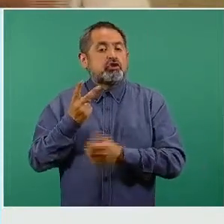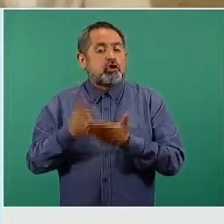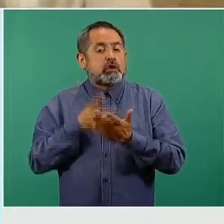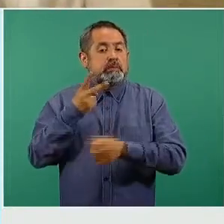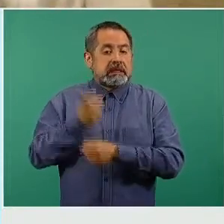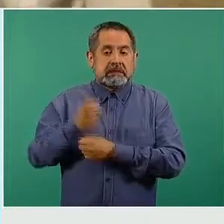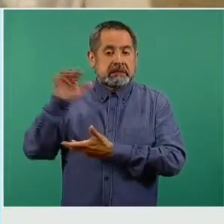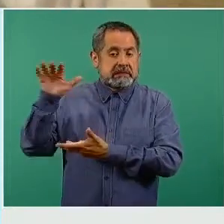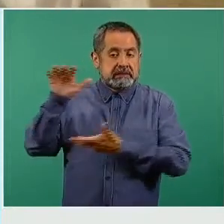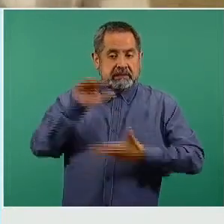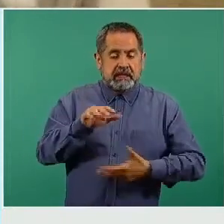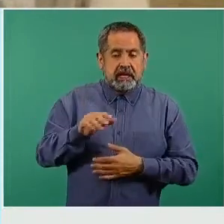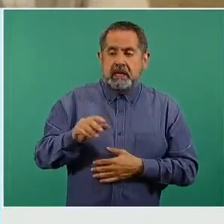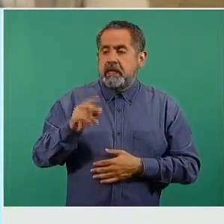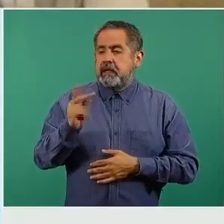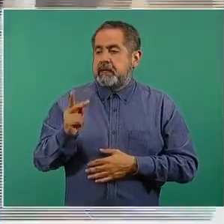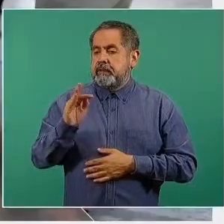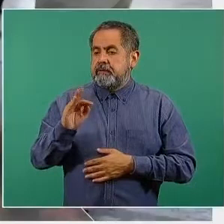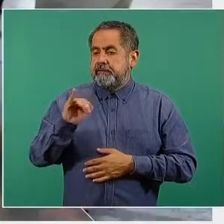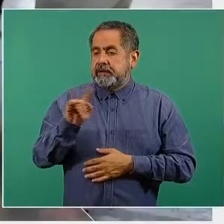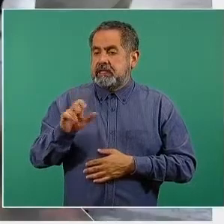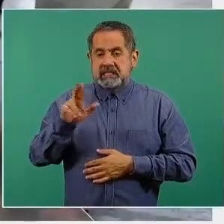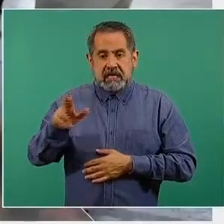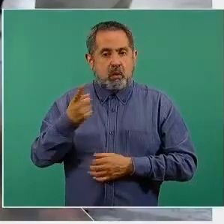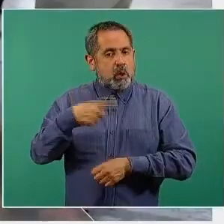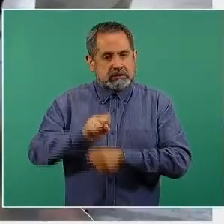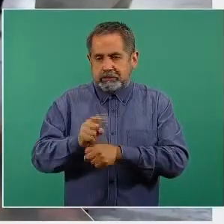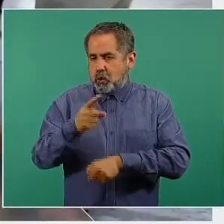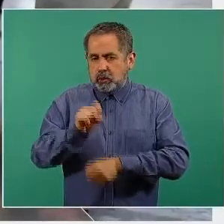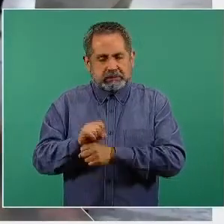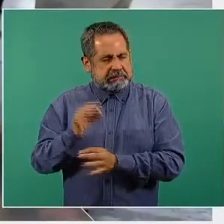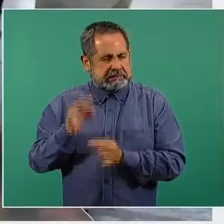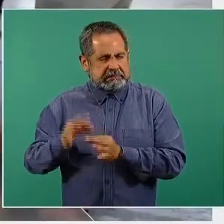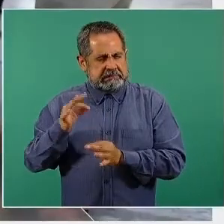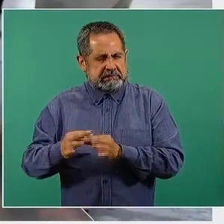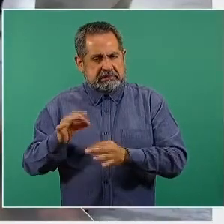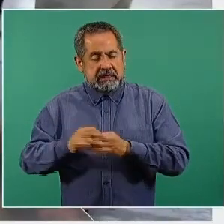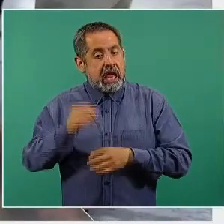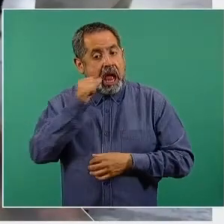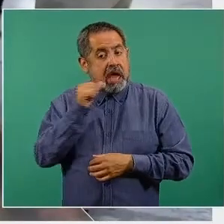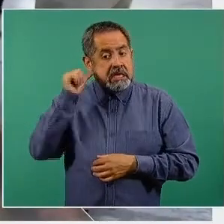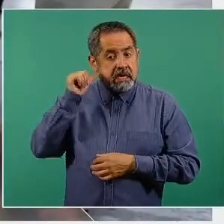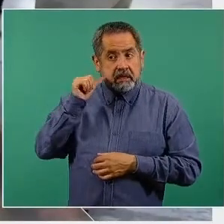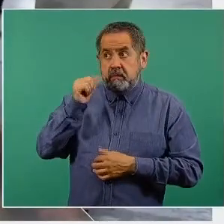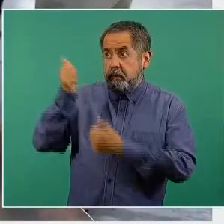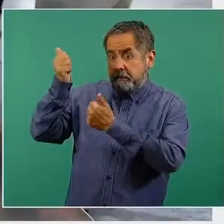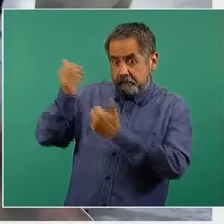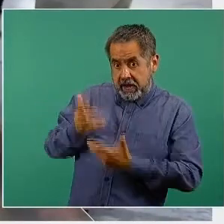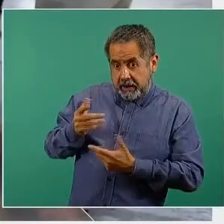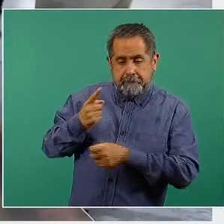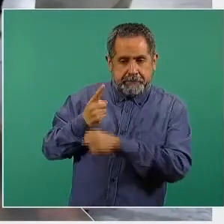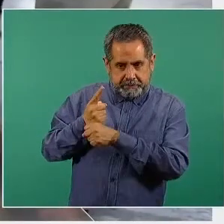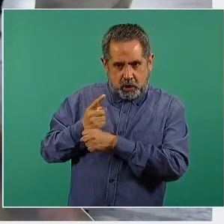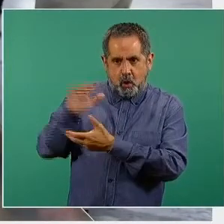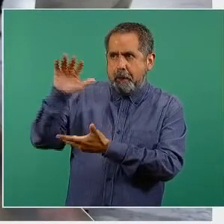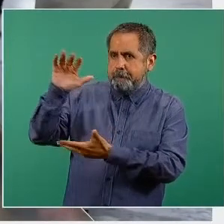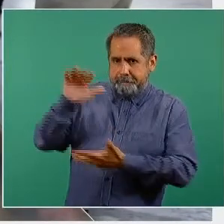del embarque de Pfizer-BioNTech que nos llega todas las semanas. Ayer martes tuvimos un primer embarque de